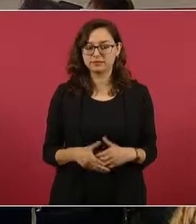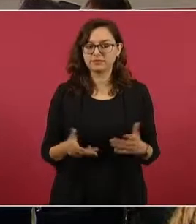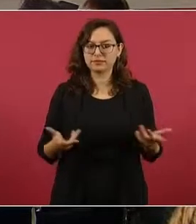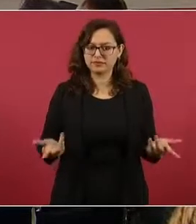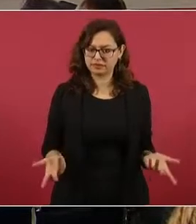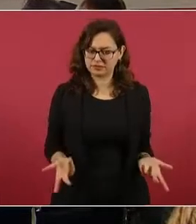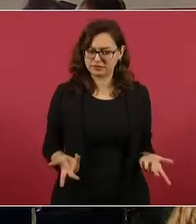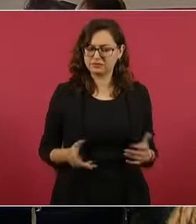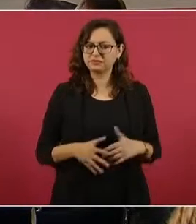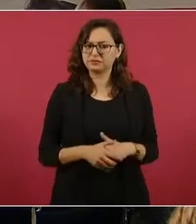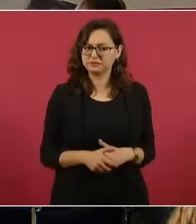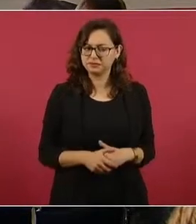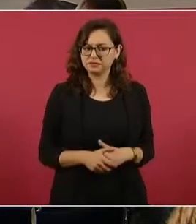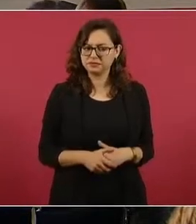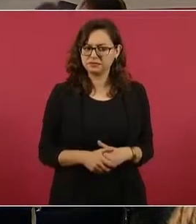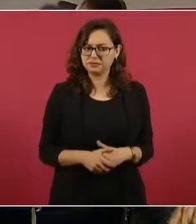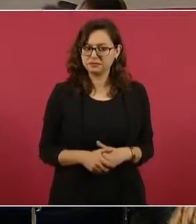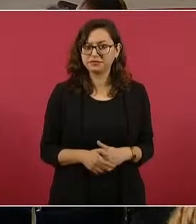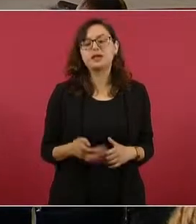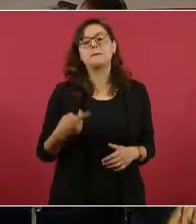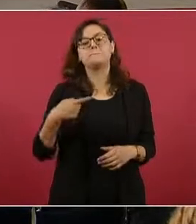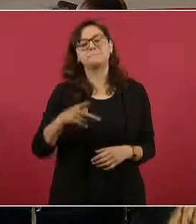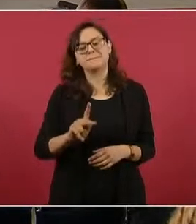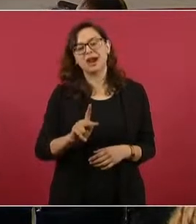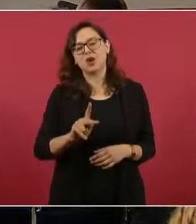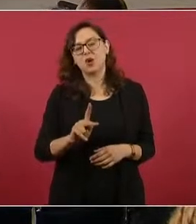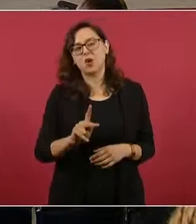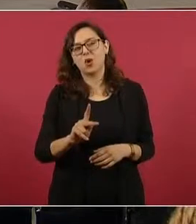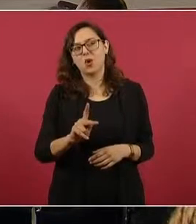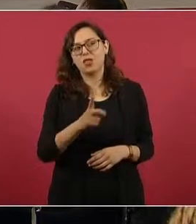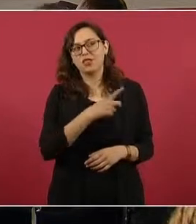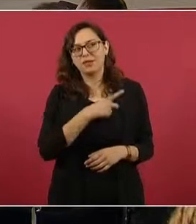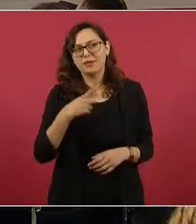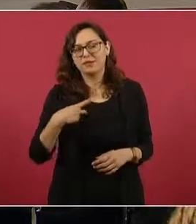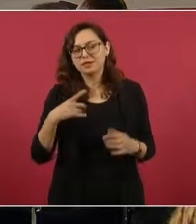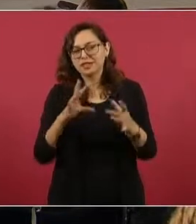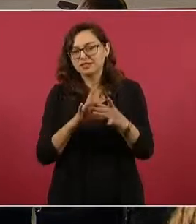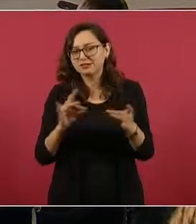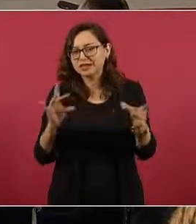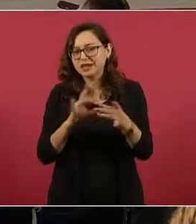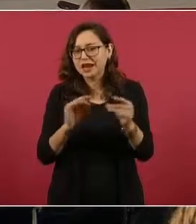responsabilidades, aunque eso es un asunto secundario,